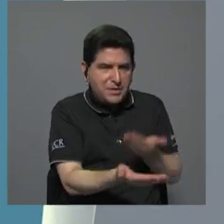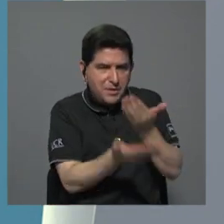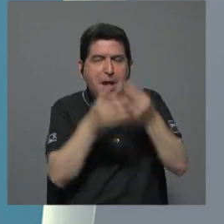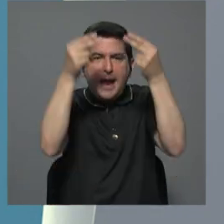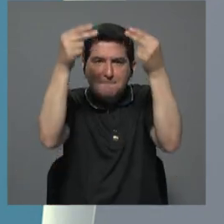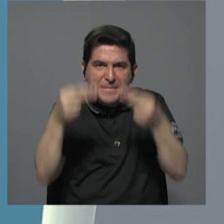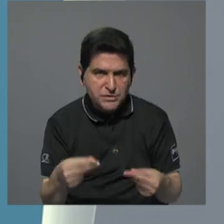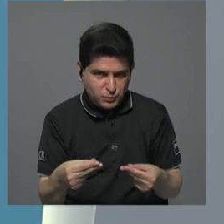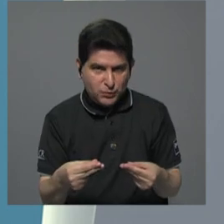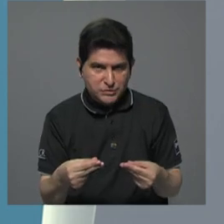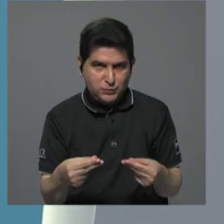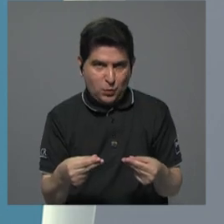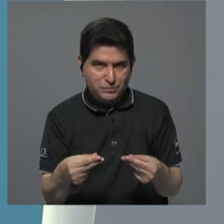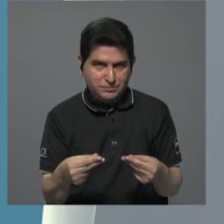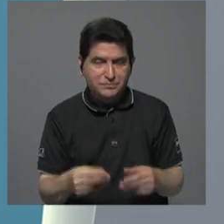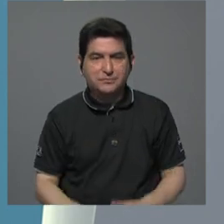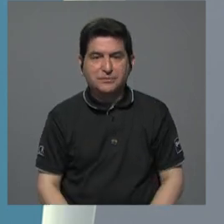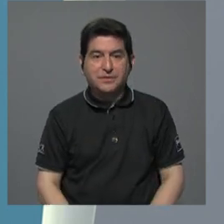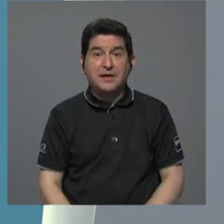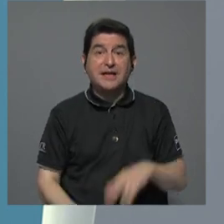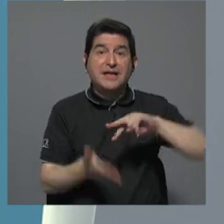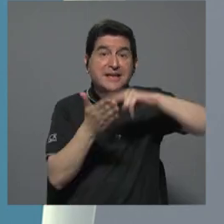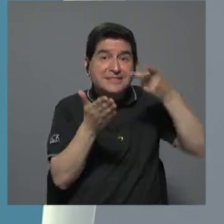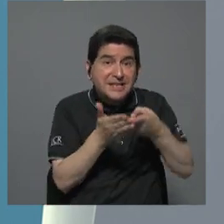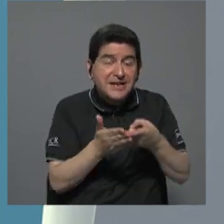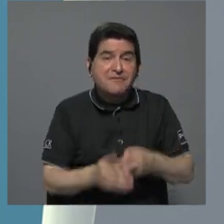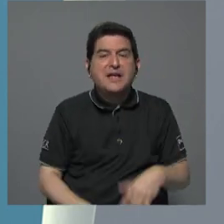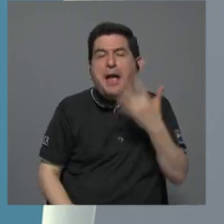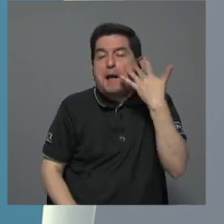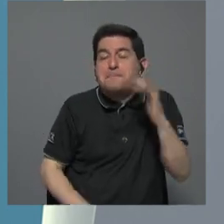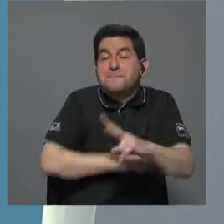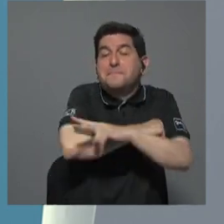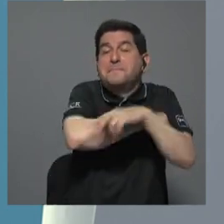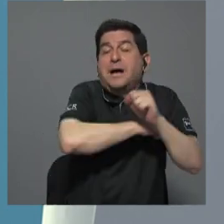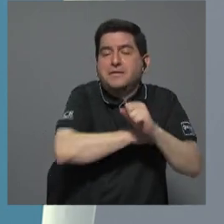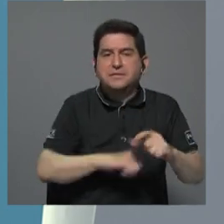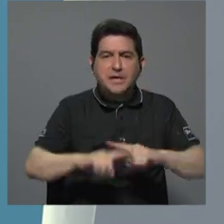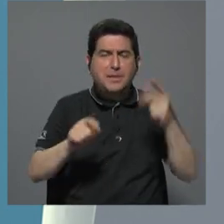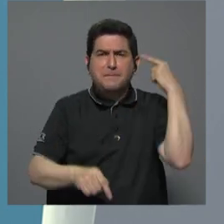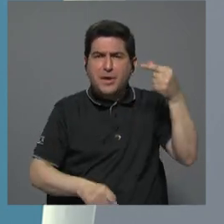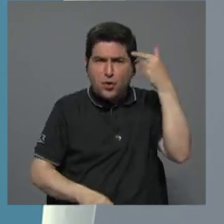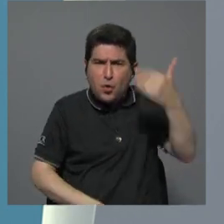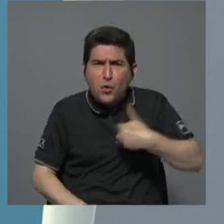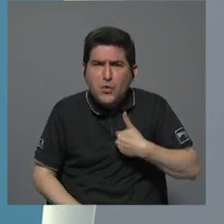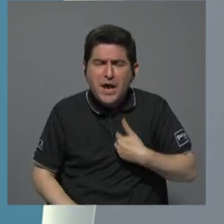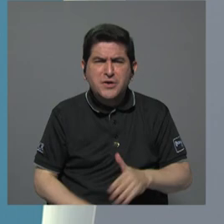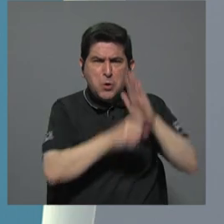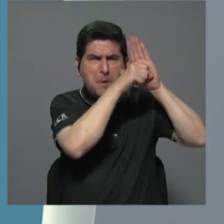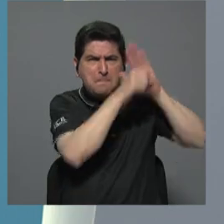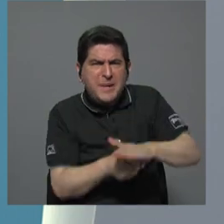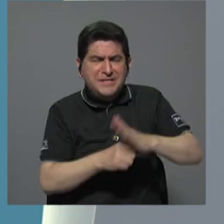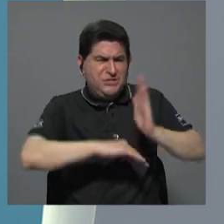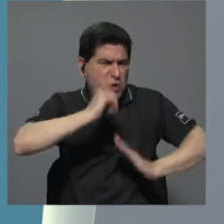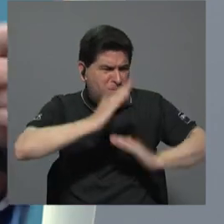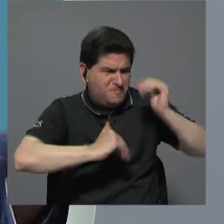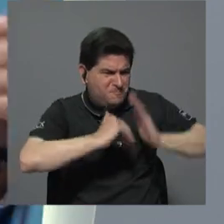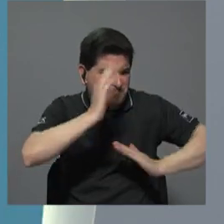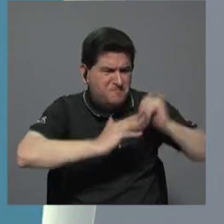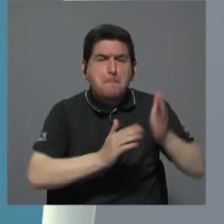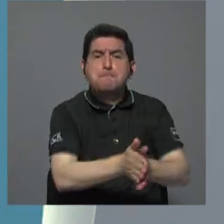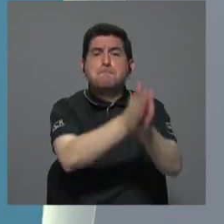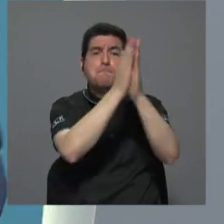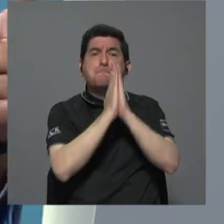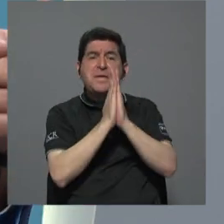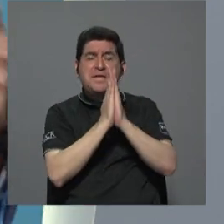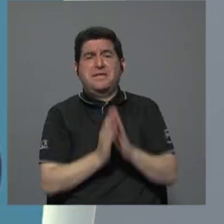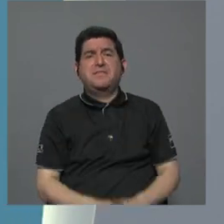presupuestarias que lo implican como un robo. Cuando lo que el gobierno tiene es una presión para construir y pide